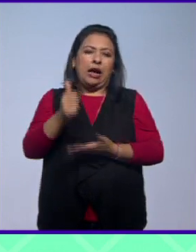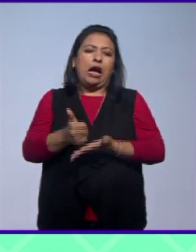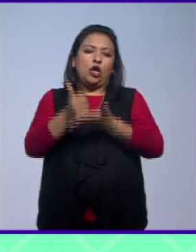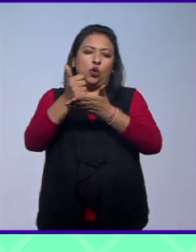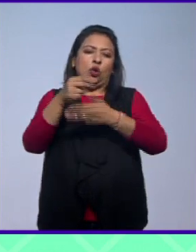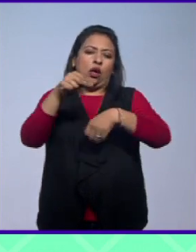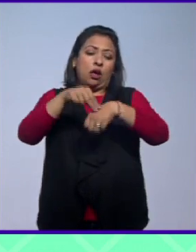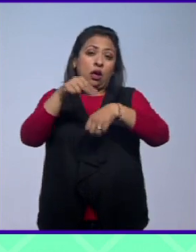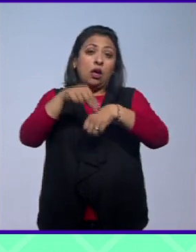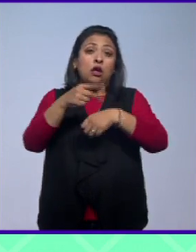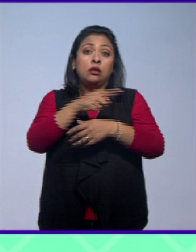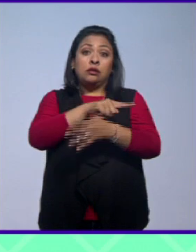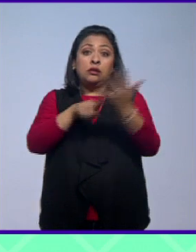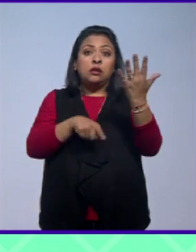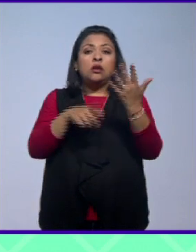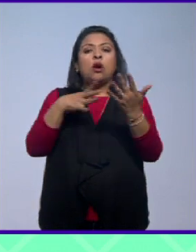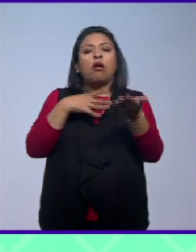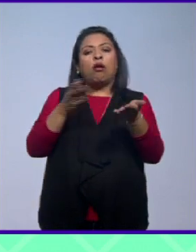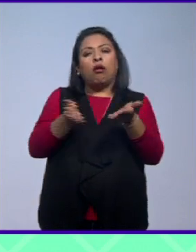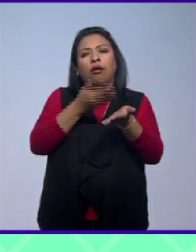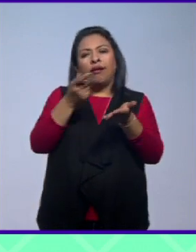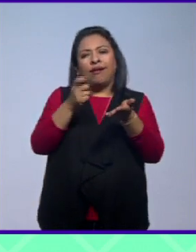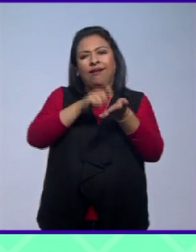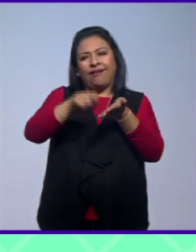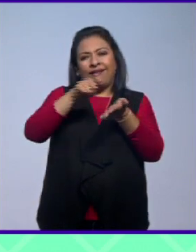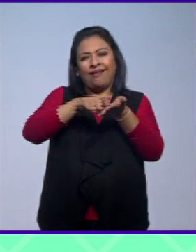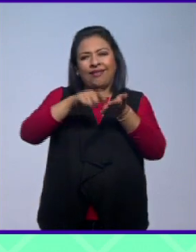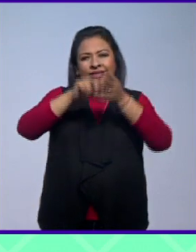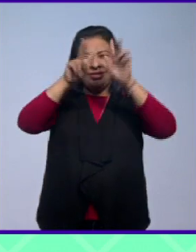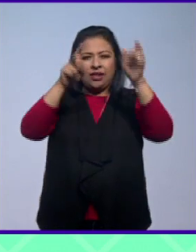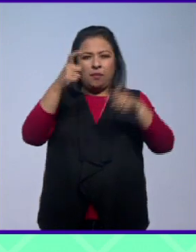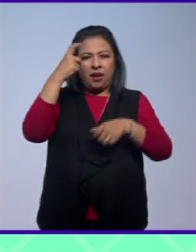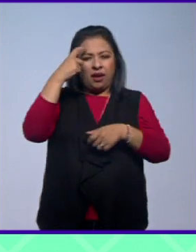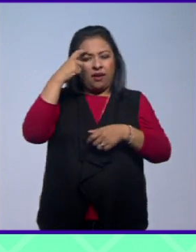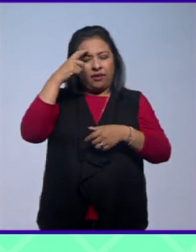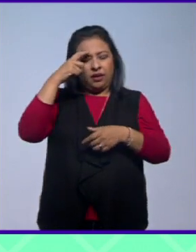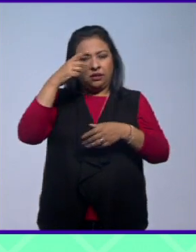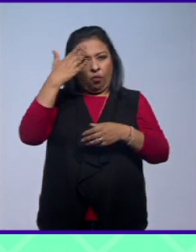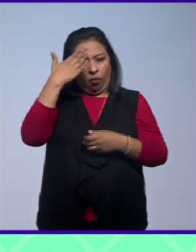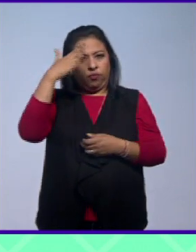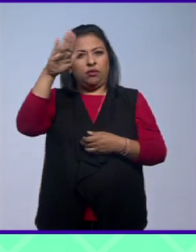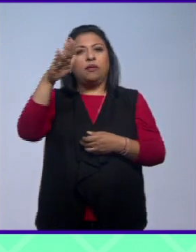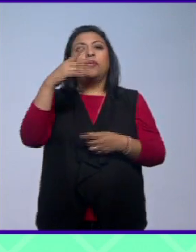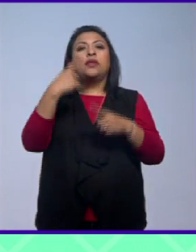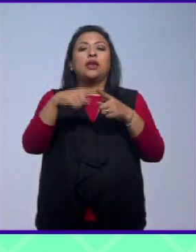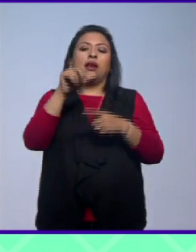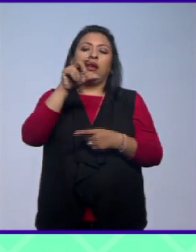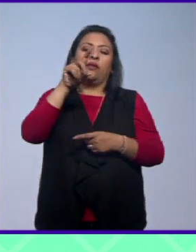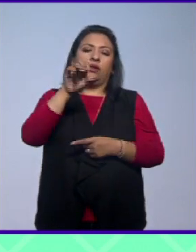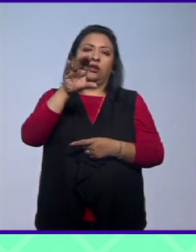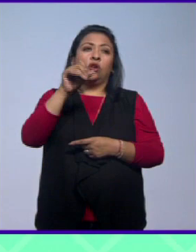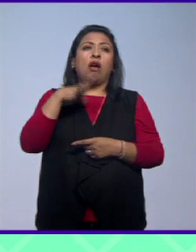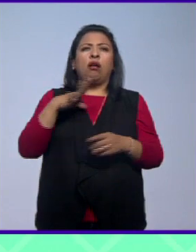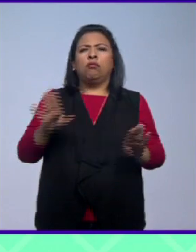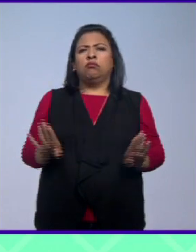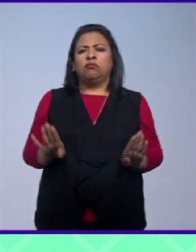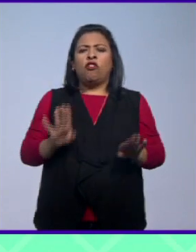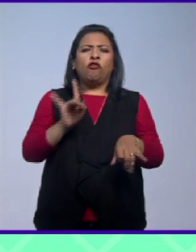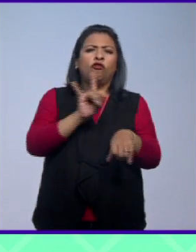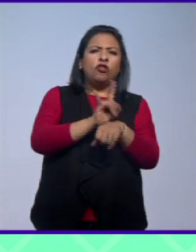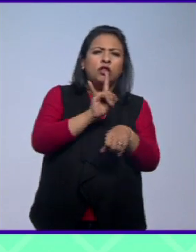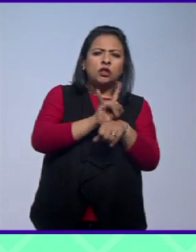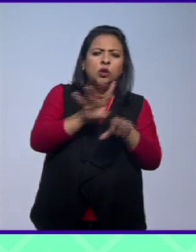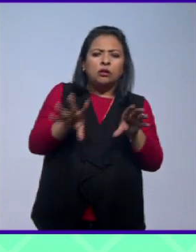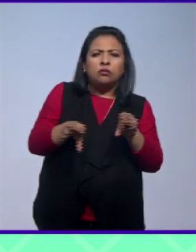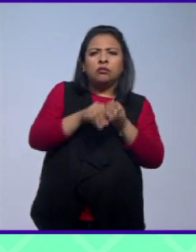personajes deambulan por los capítulos de Cabeza Ajena novela de Andrés Cota con una particular estructura en la que la ficción